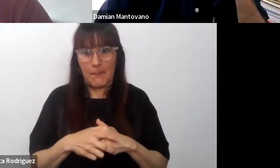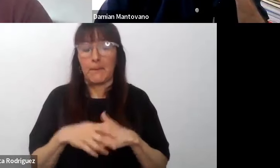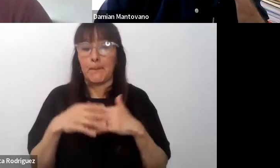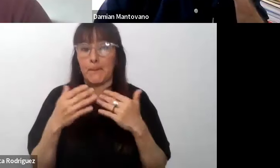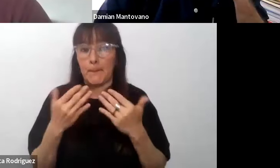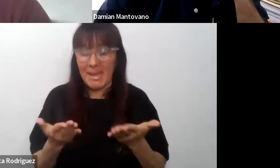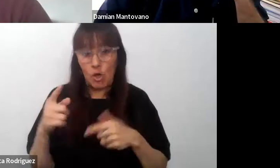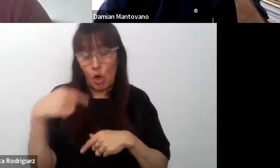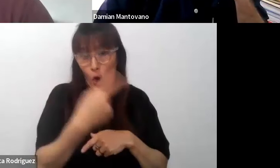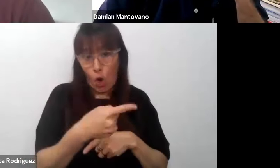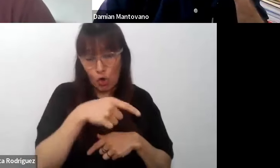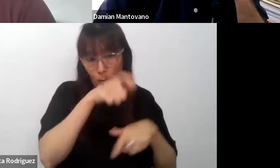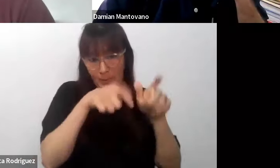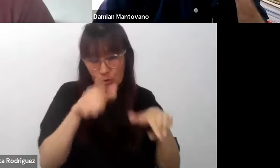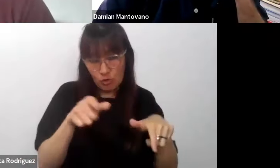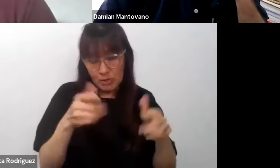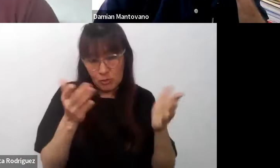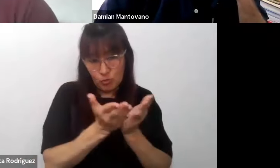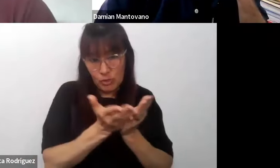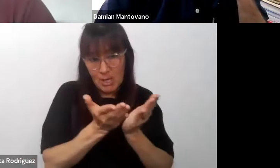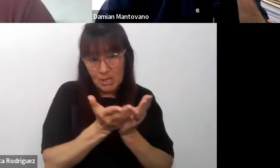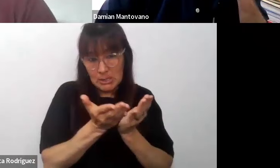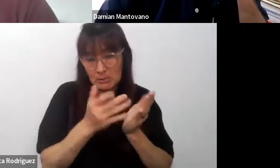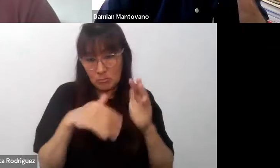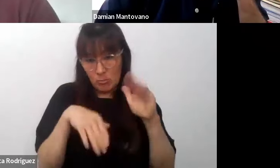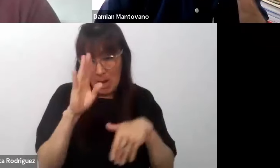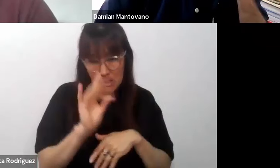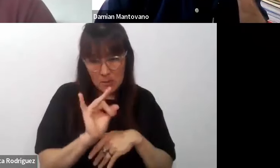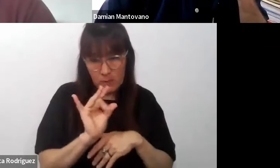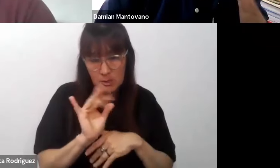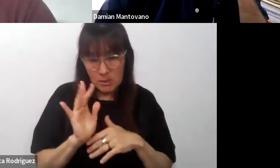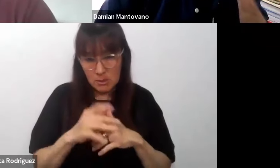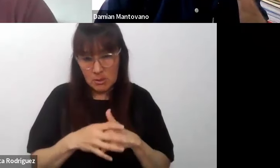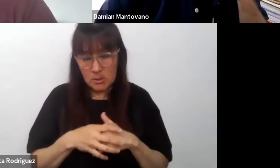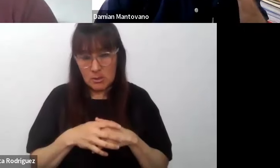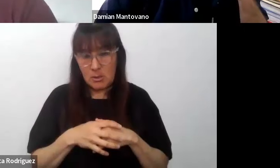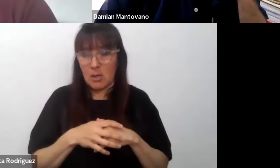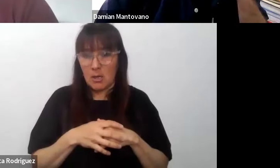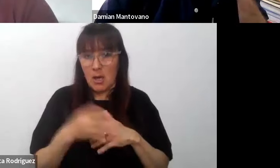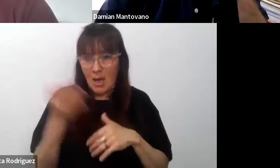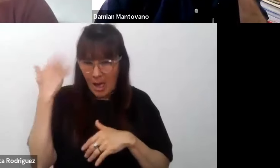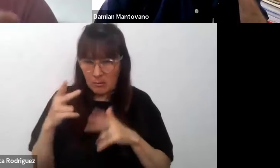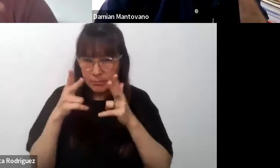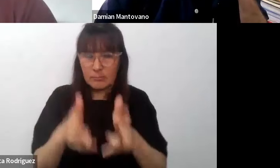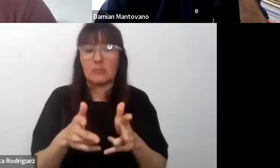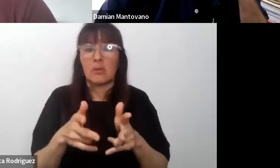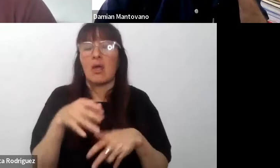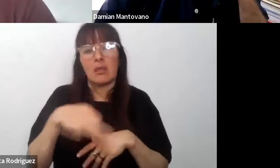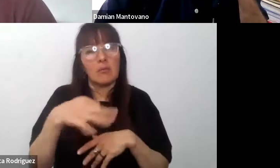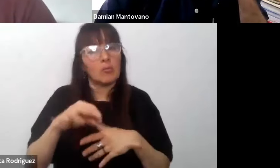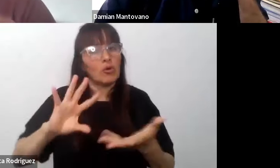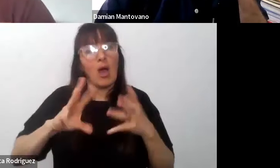estudiantes es más complicado como decías hay que cambiar los contenidos adaptarse